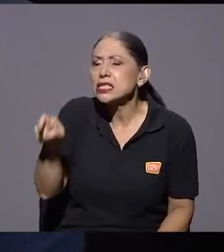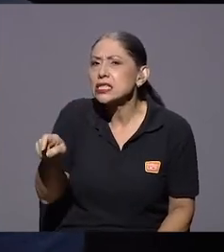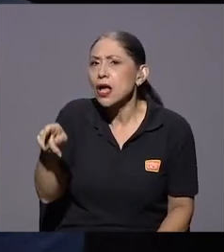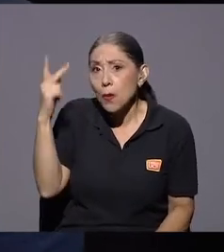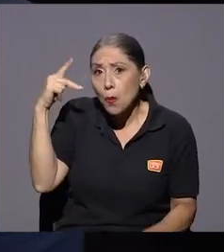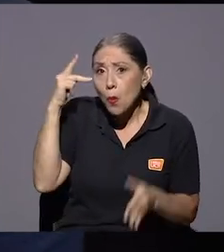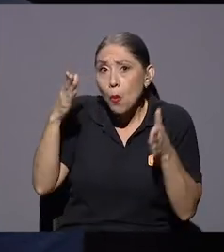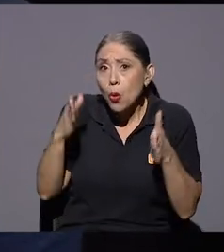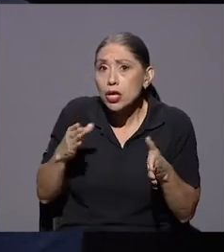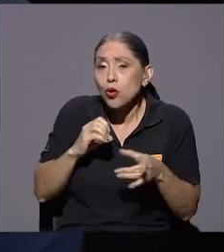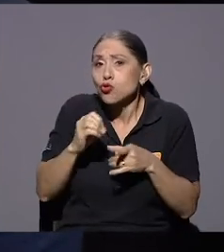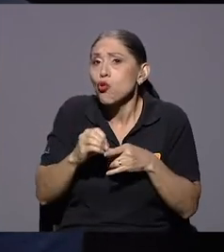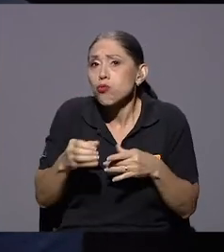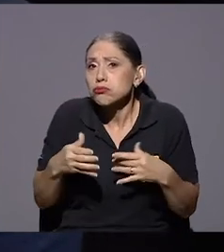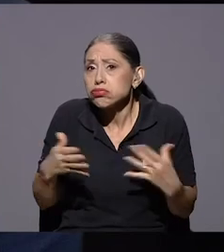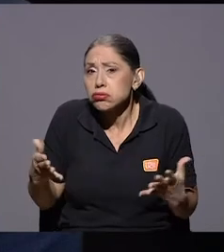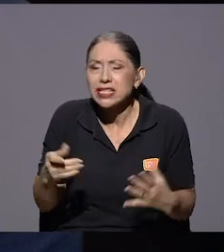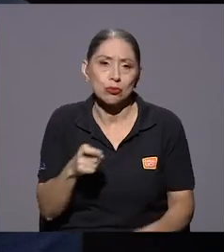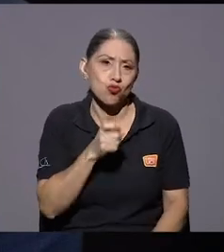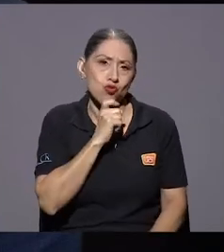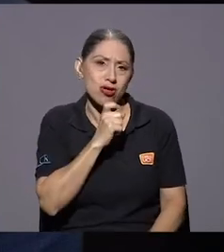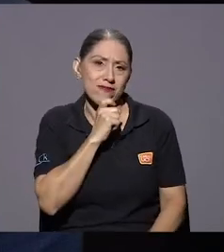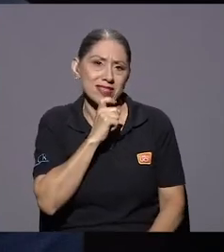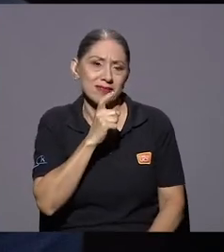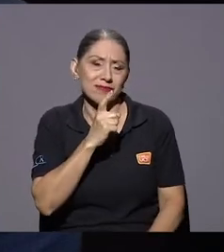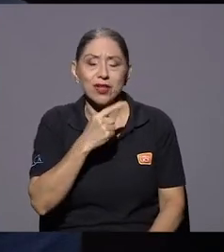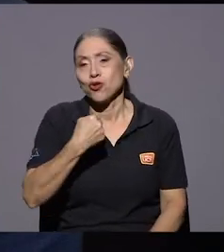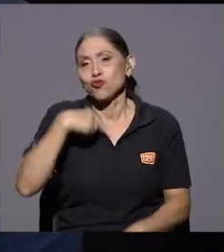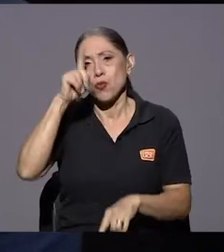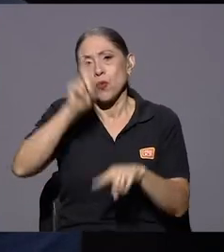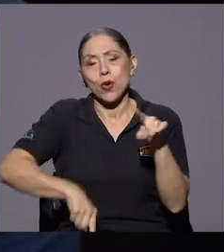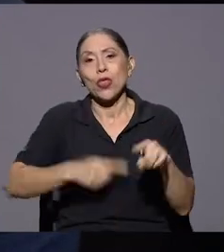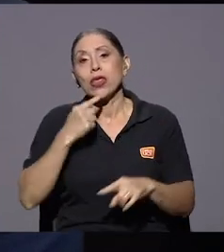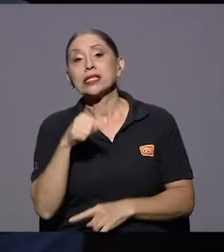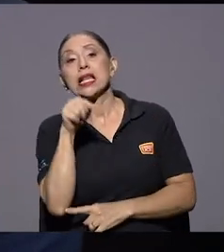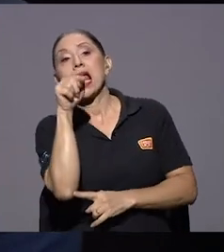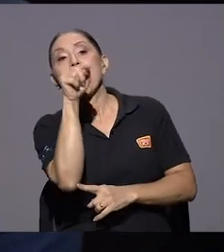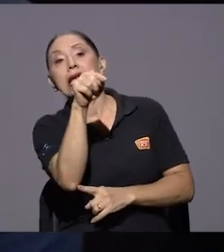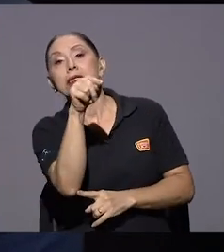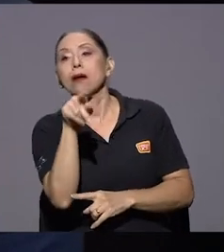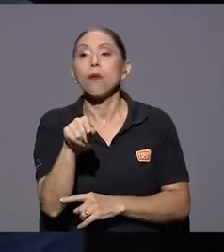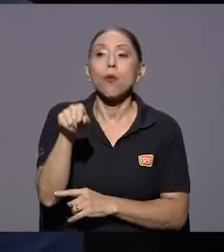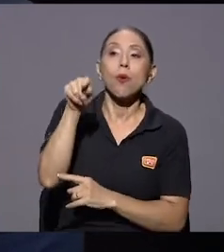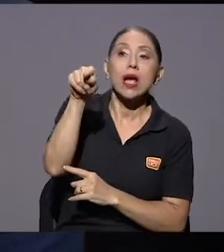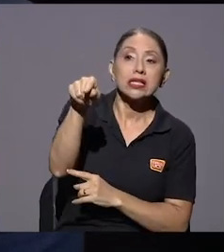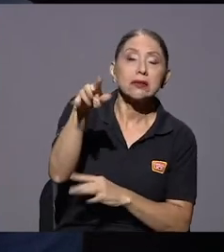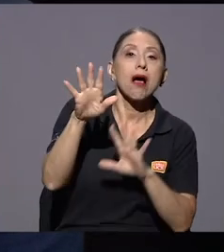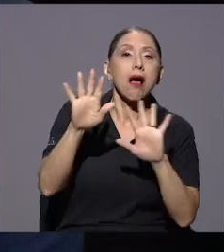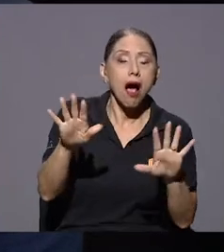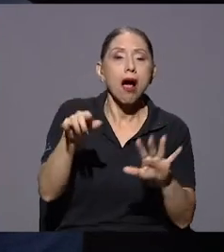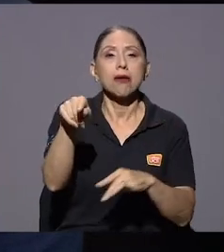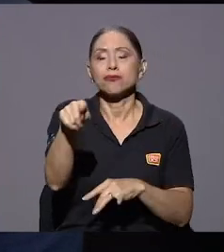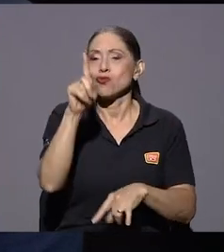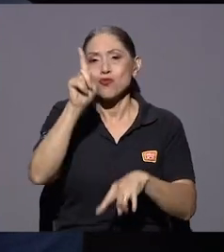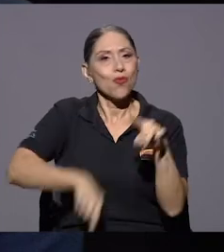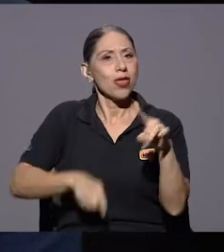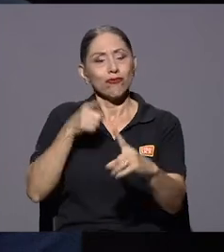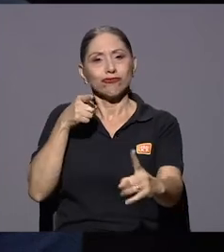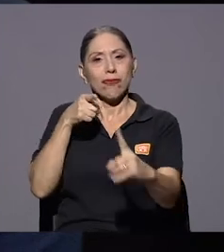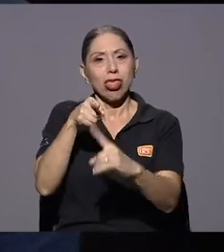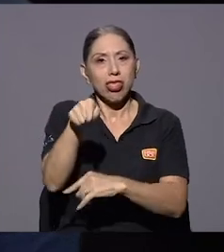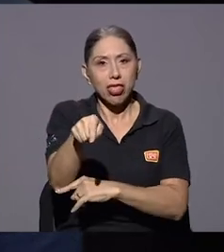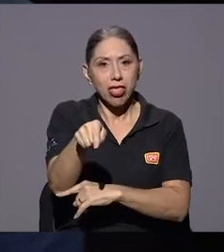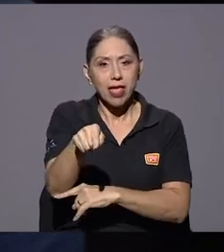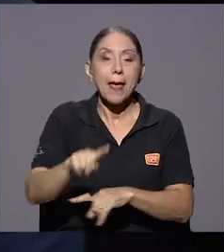sea es muy difícil no los hemos identificado en el sentido que yo te puedo decir este político X está ahí o sea o está